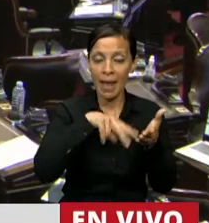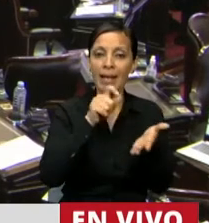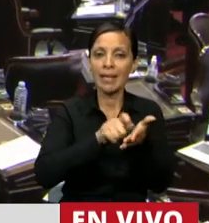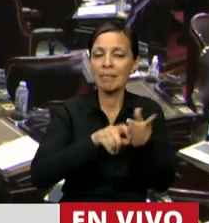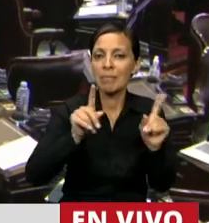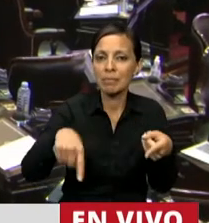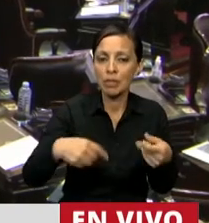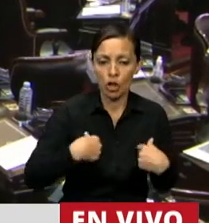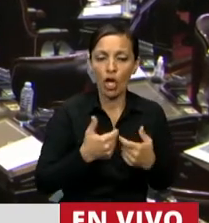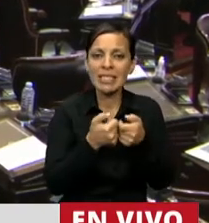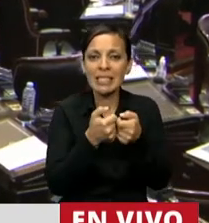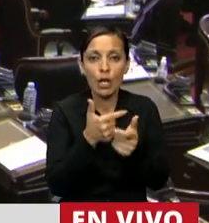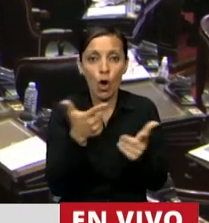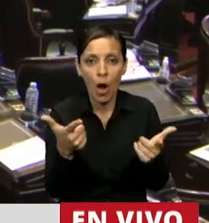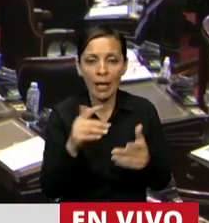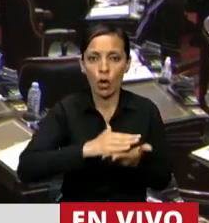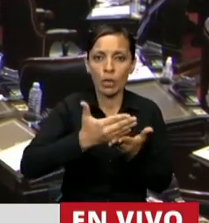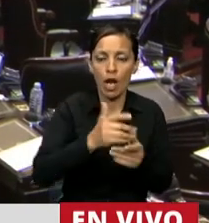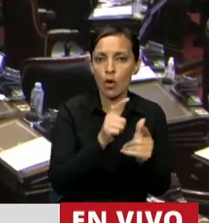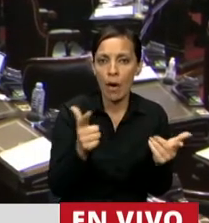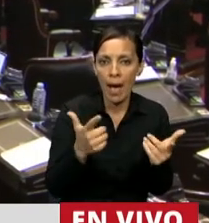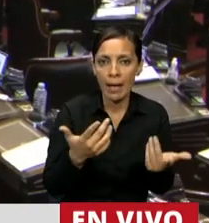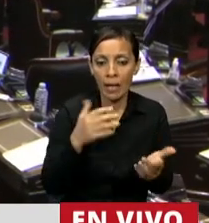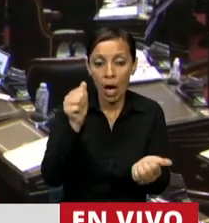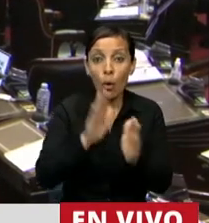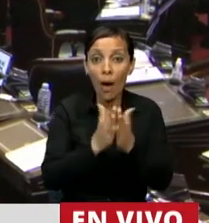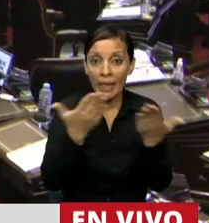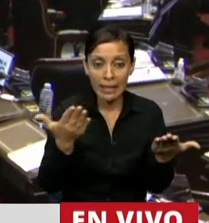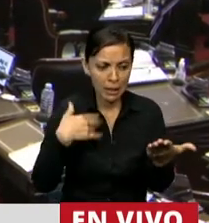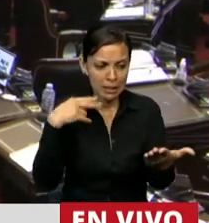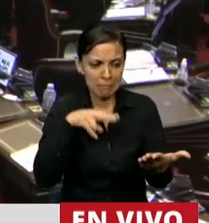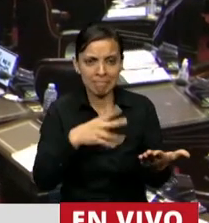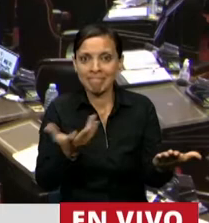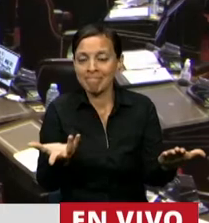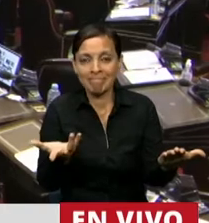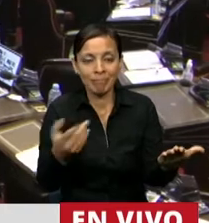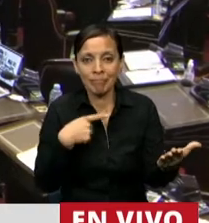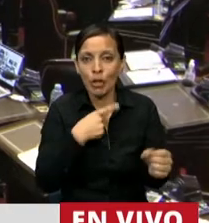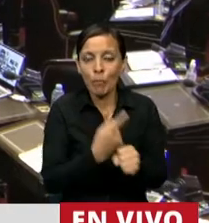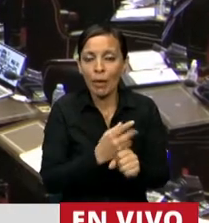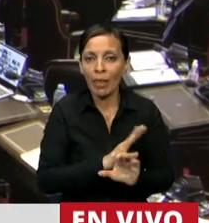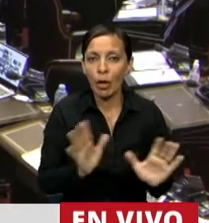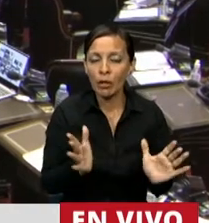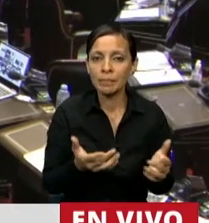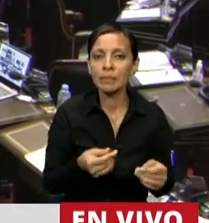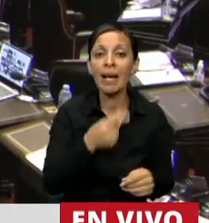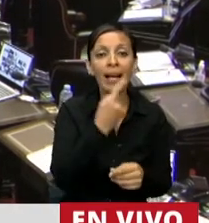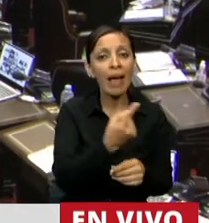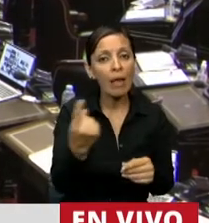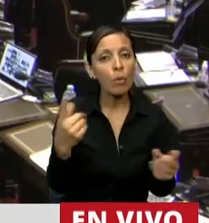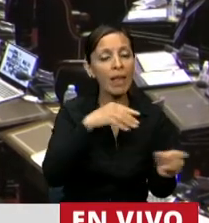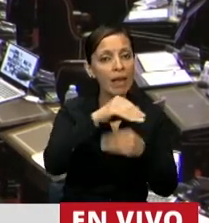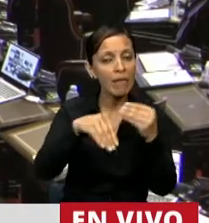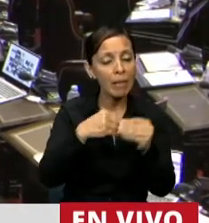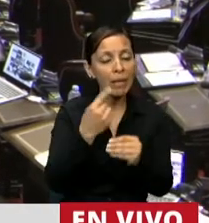no tengo teléfono, no tenemos computadoras, realmente con los cuadernillos no puedo enseñarle a nuestros niños. Cada familia ha vivido